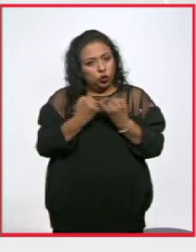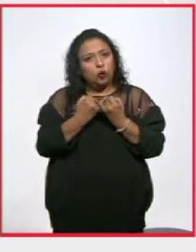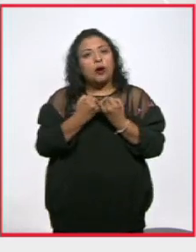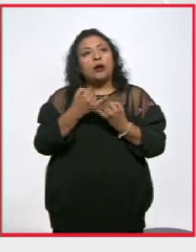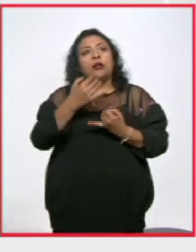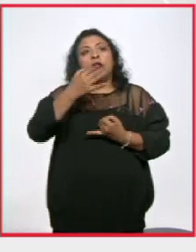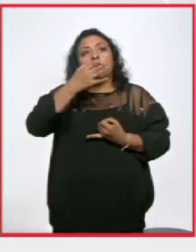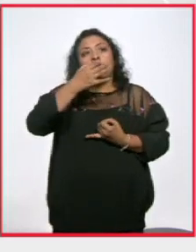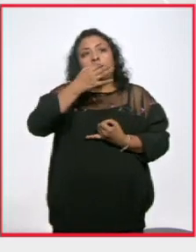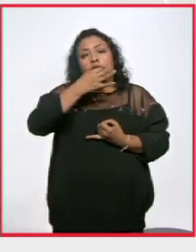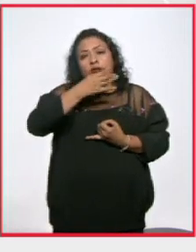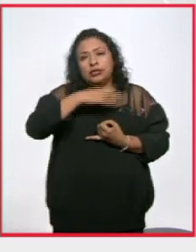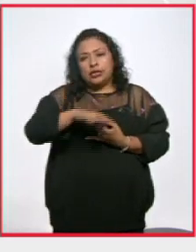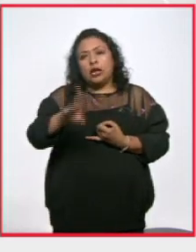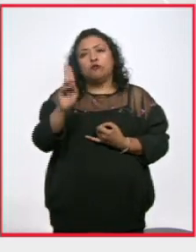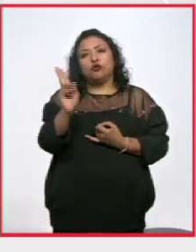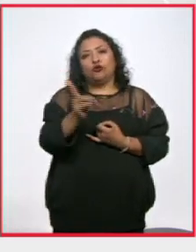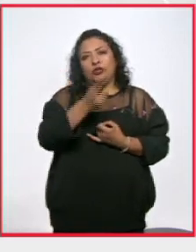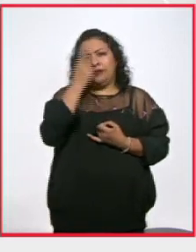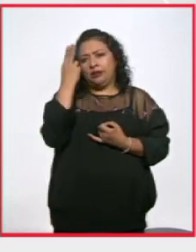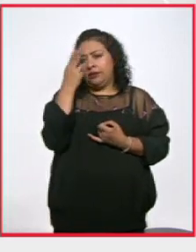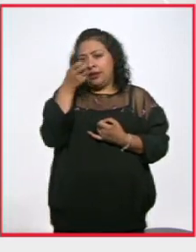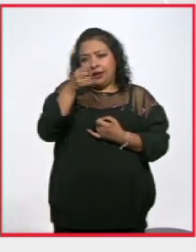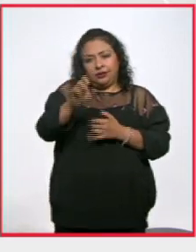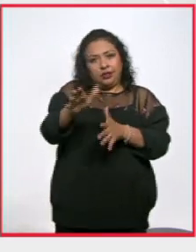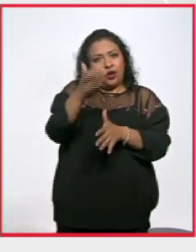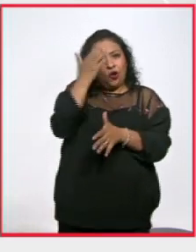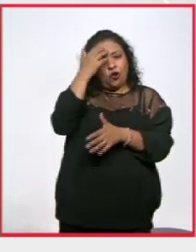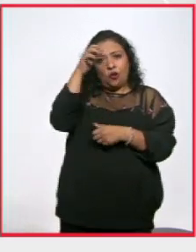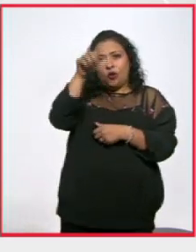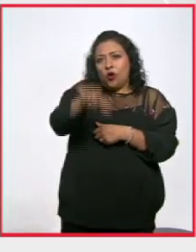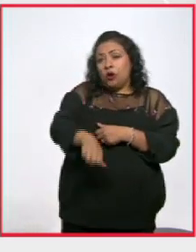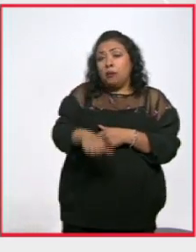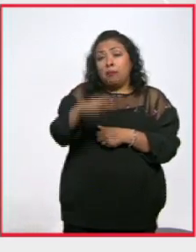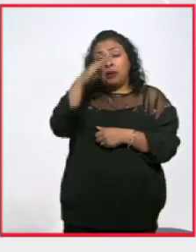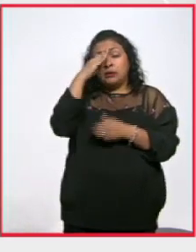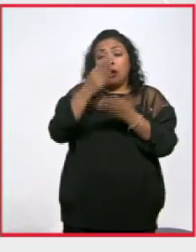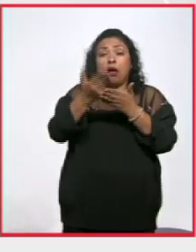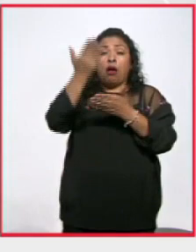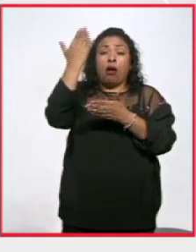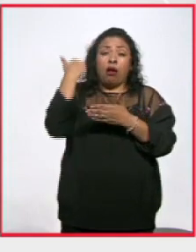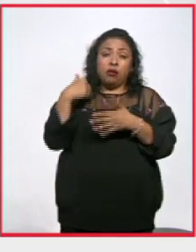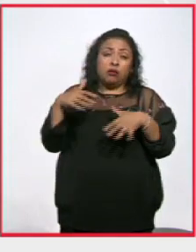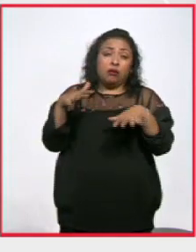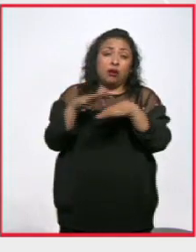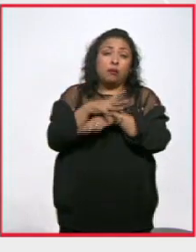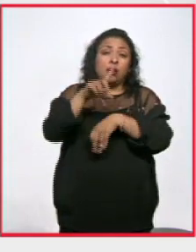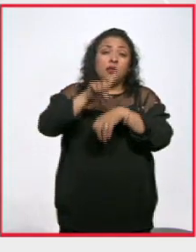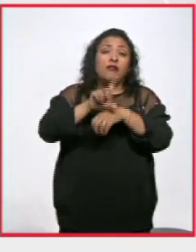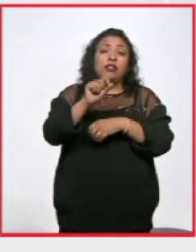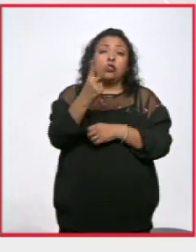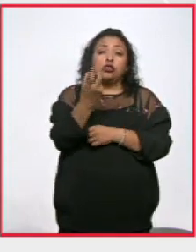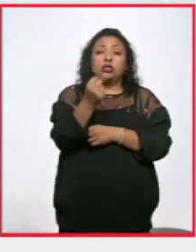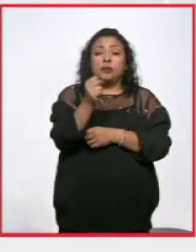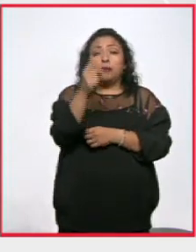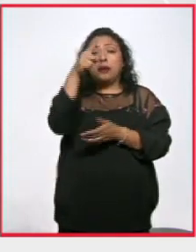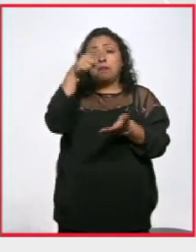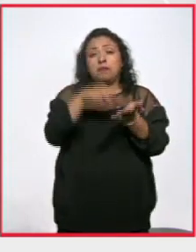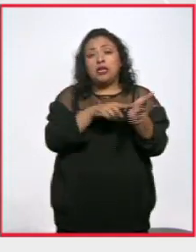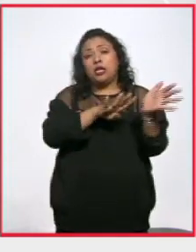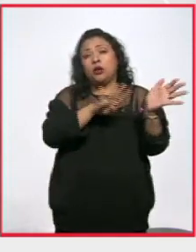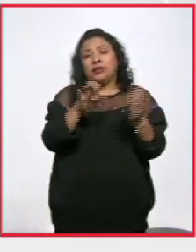celebrar a esta universidad tal y como la conocemos y que fue pensada reinventada un 22 de septiembre de